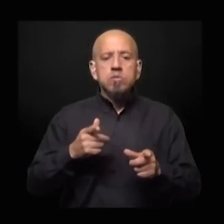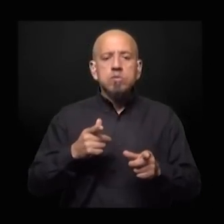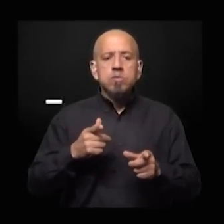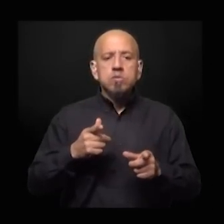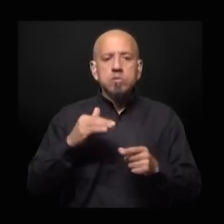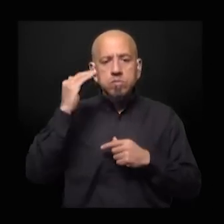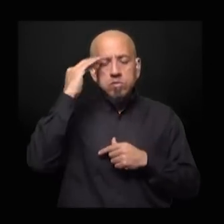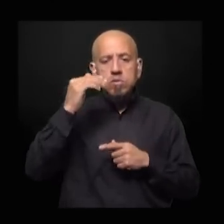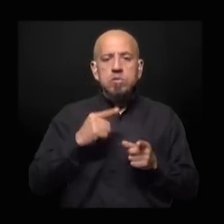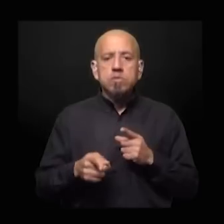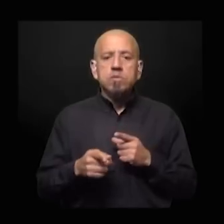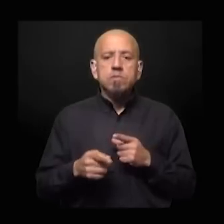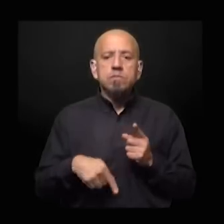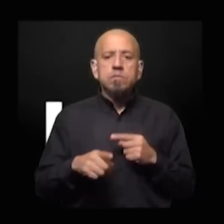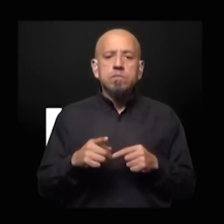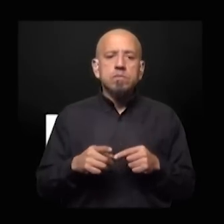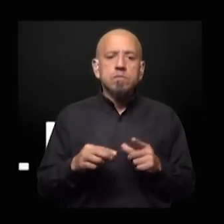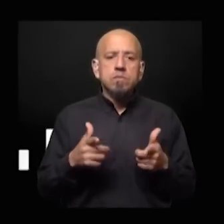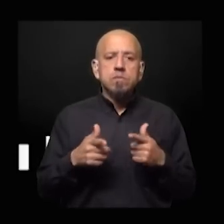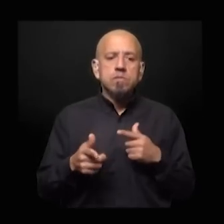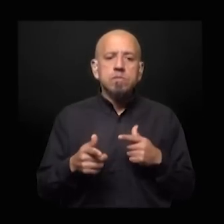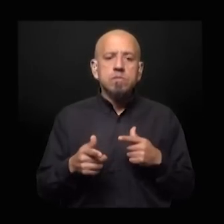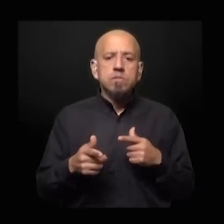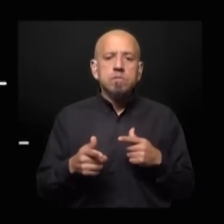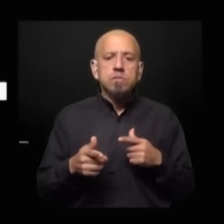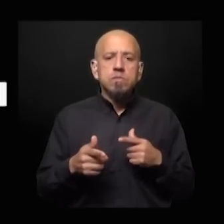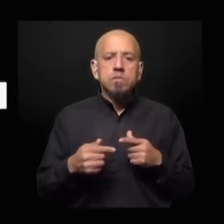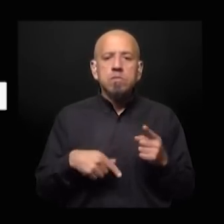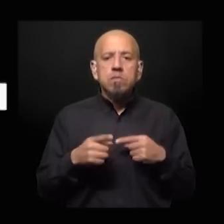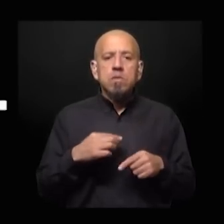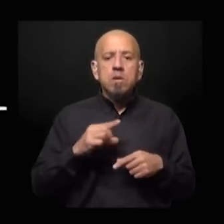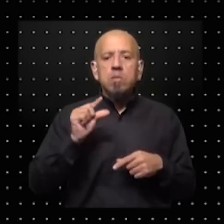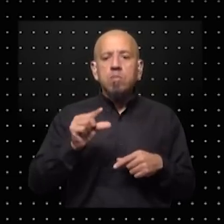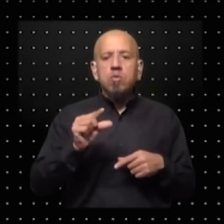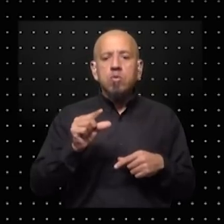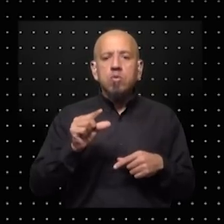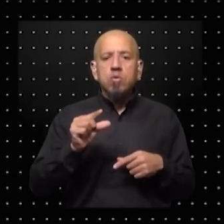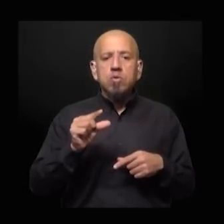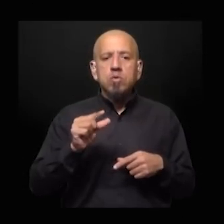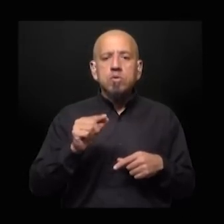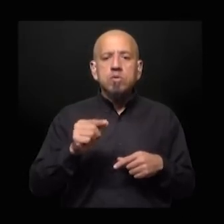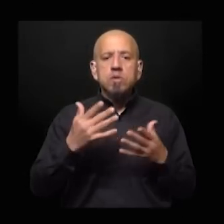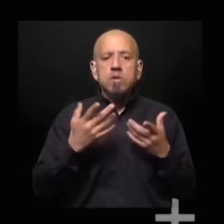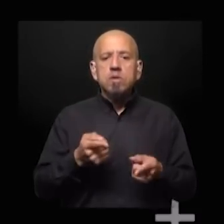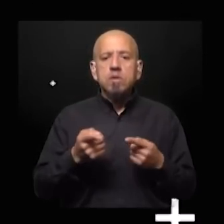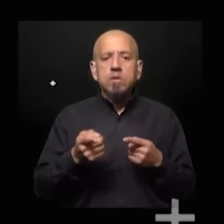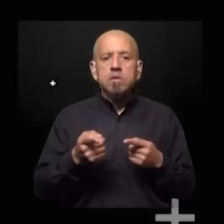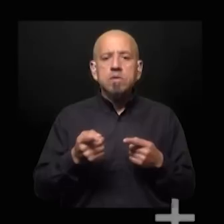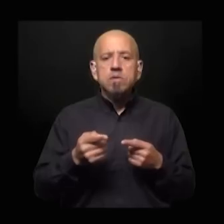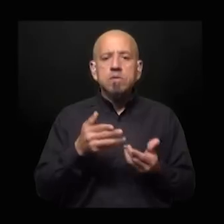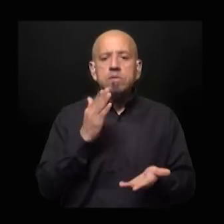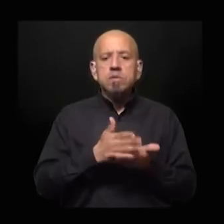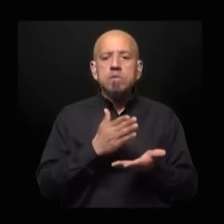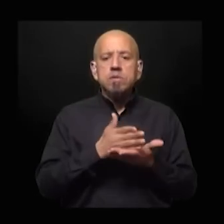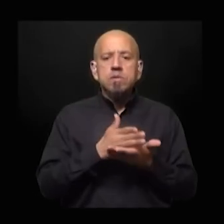y que no tiene ningún empacho en decirlo es una derecha que hace pocos días dijo que quiere eliminar los derechos